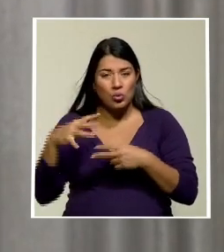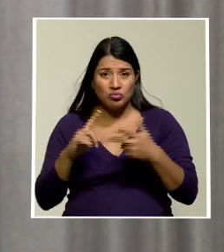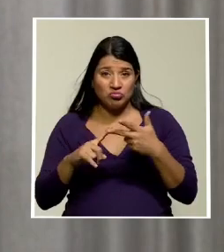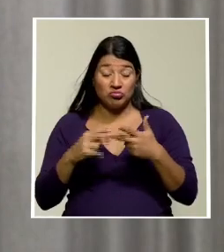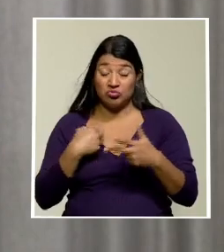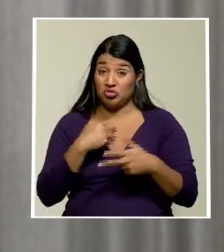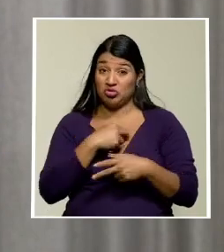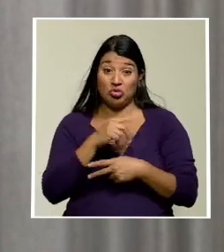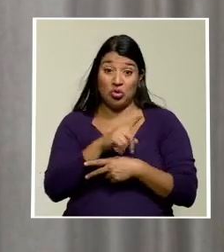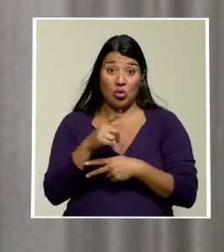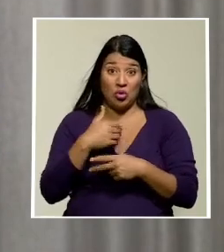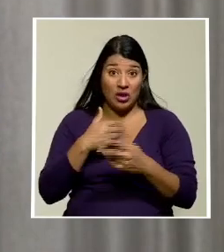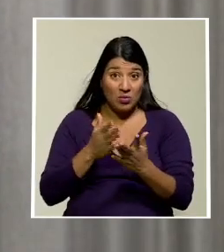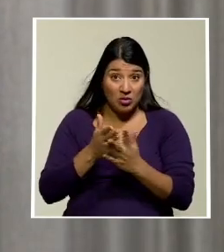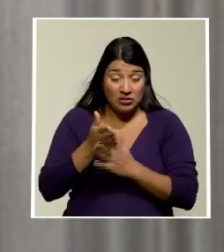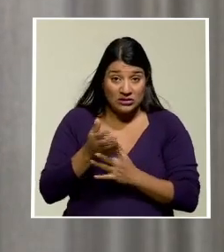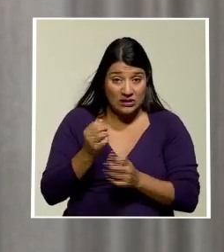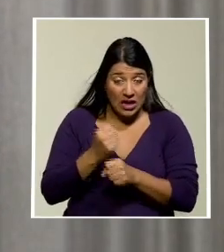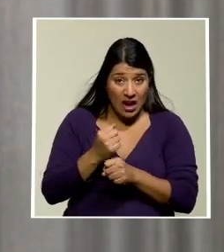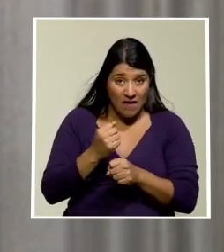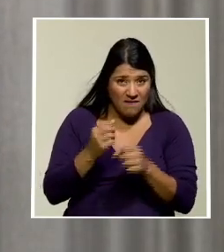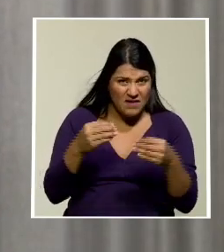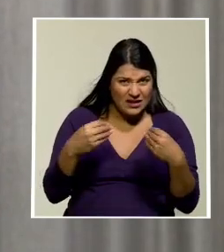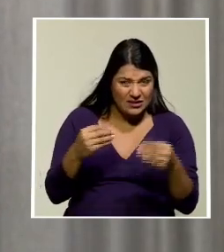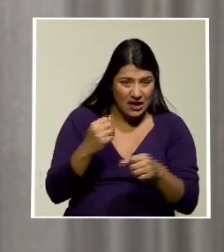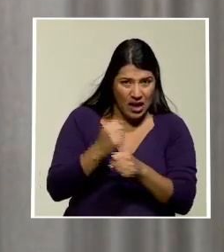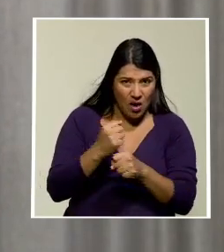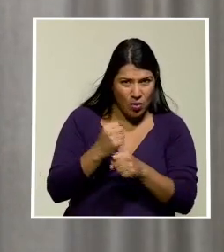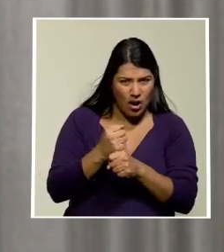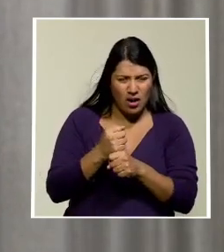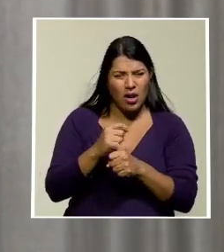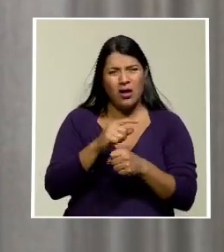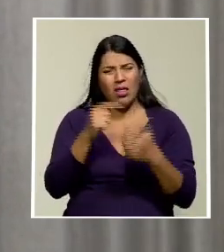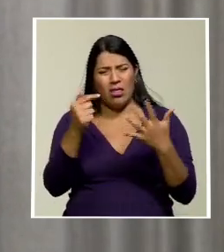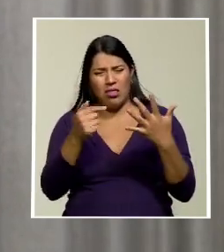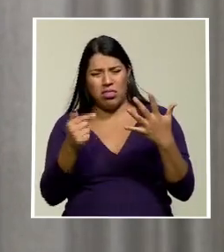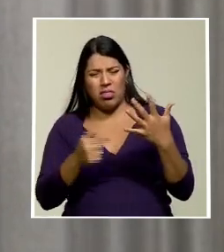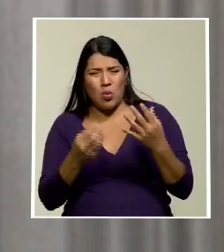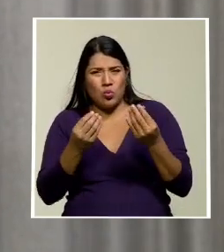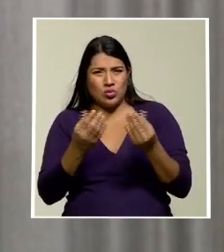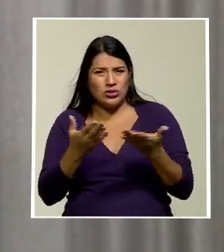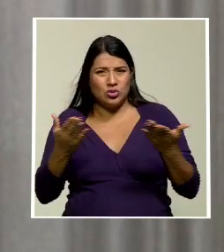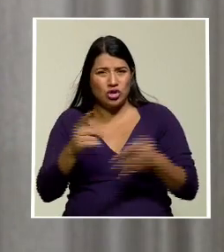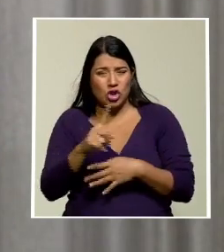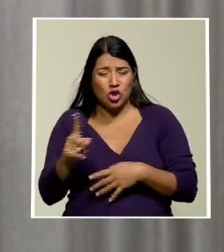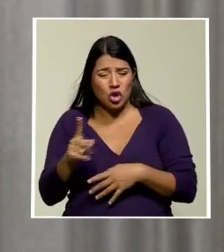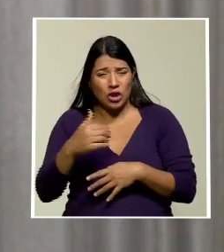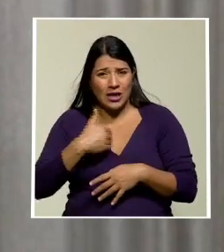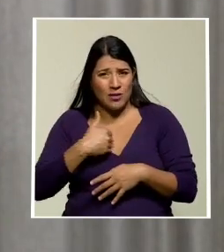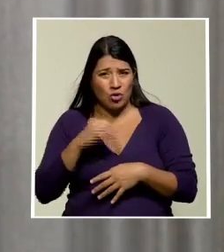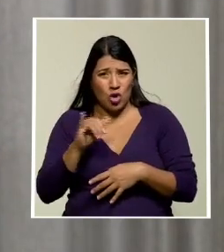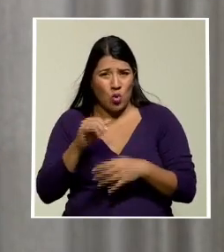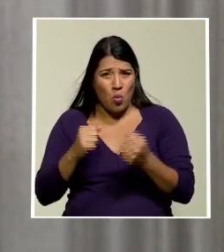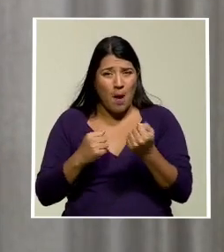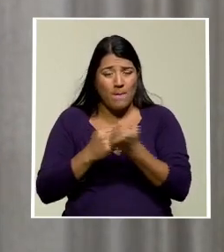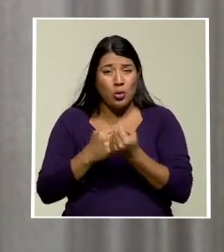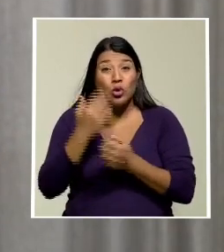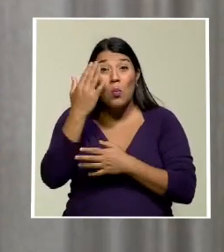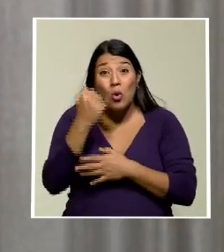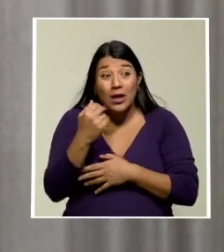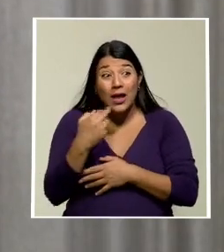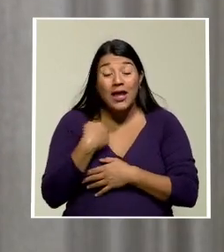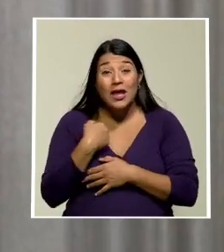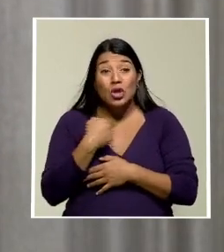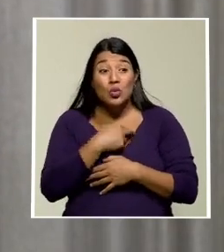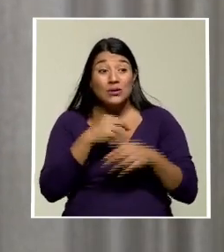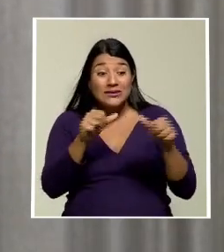tenemos flexibilidad laboral. No tenemos un montón de medidas de apoyo que deberíamos de tener al ser el sector que está 10 veces